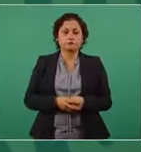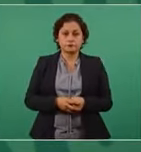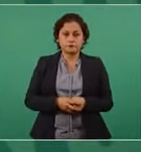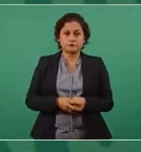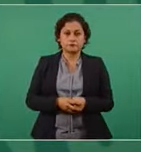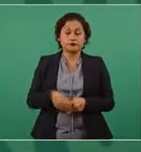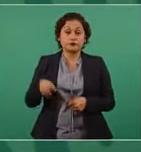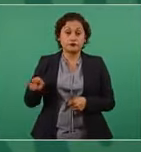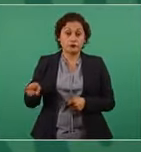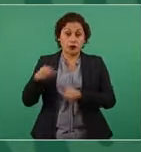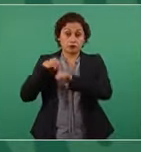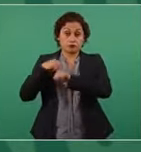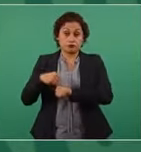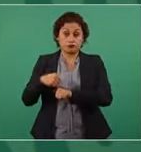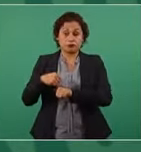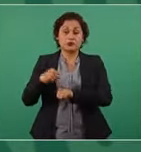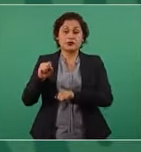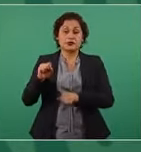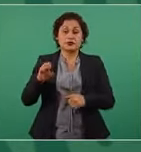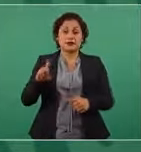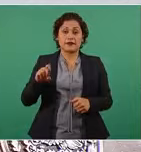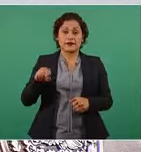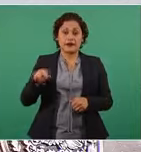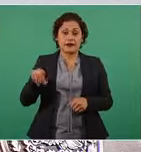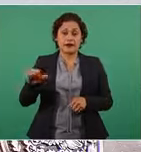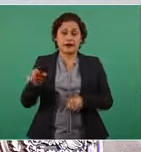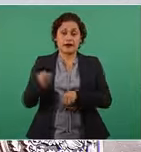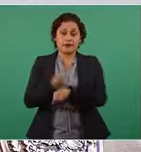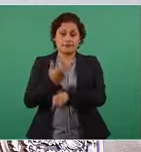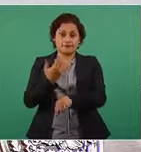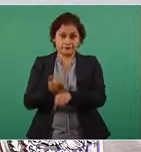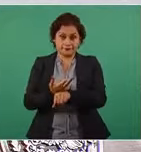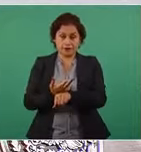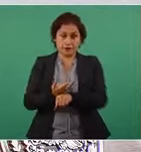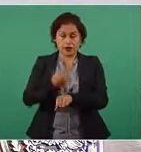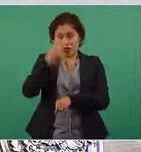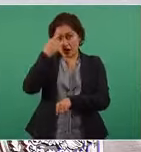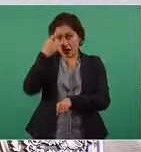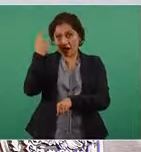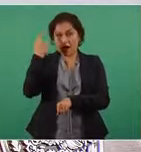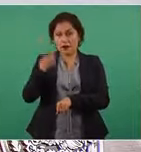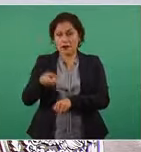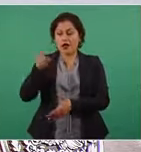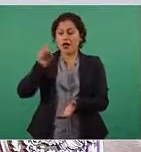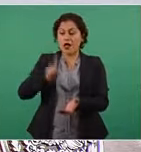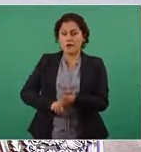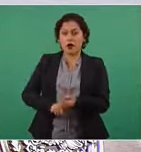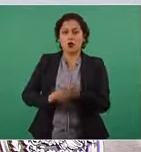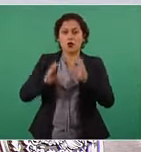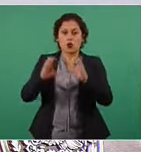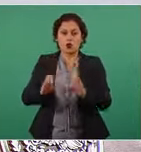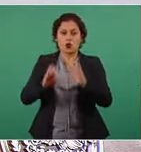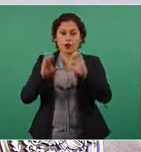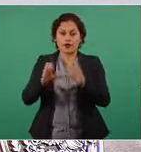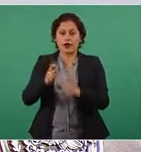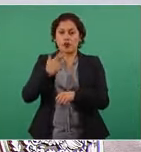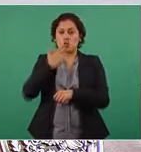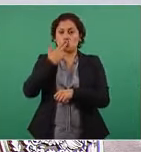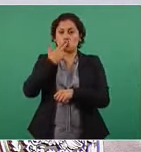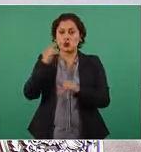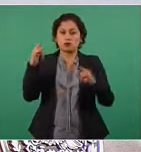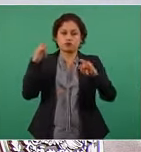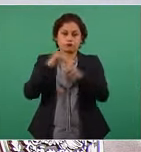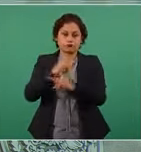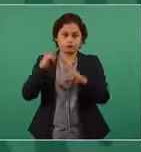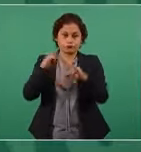Secretaría de la Defensa para no afectar la circulación, porque cuando se hacen segundos